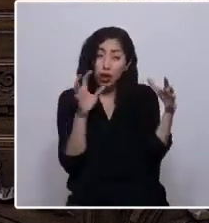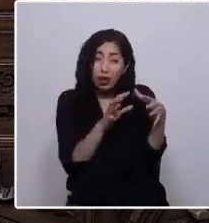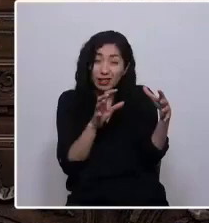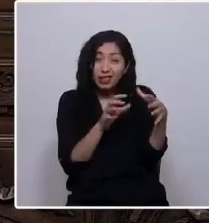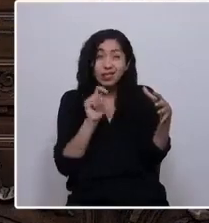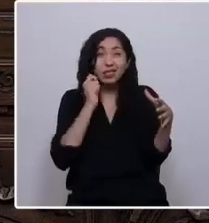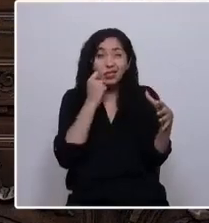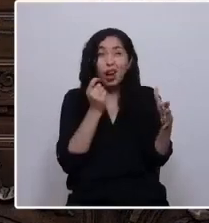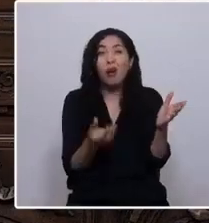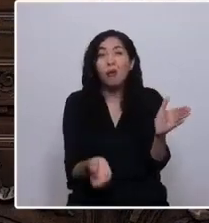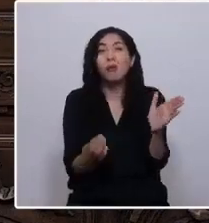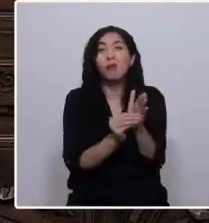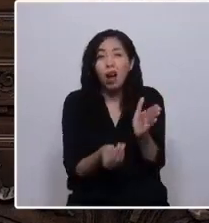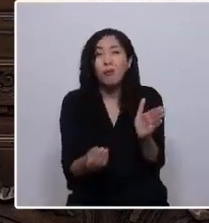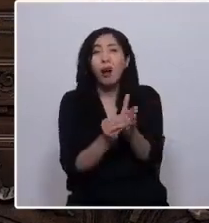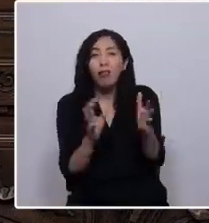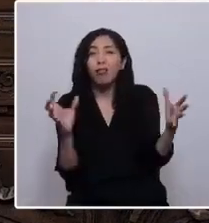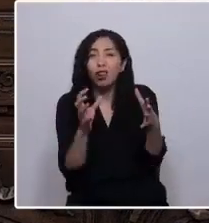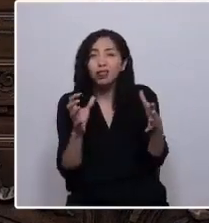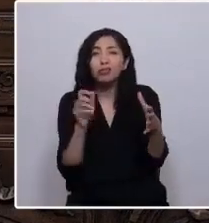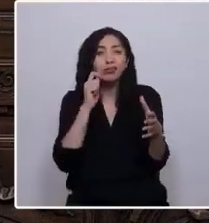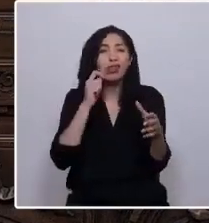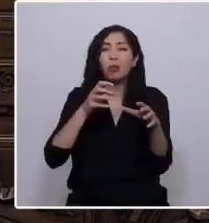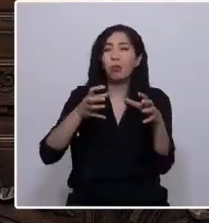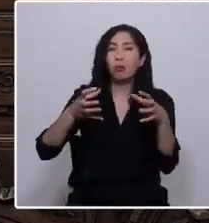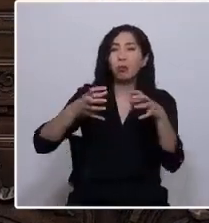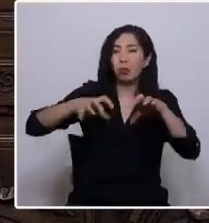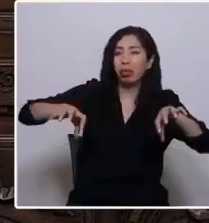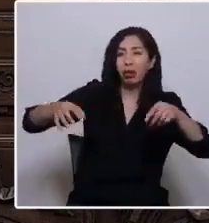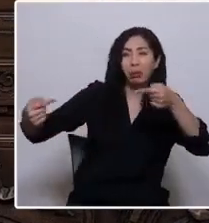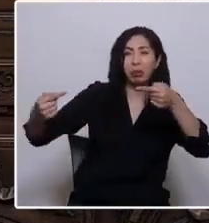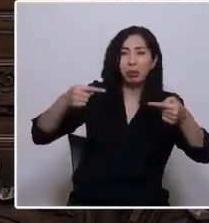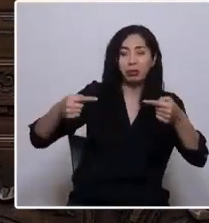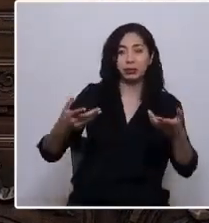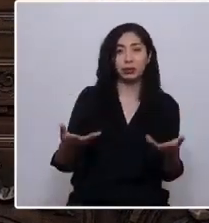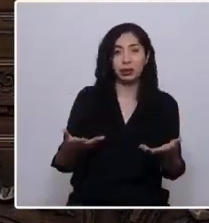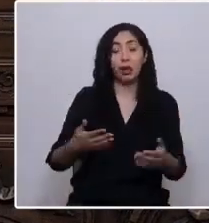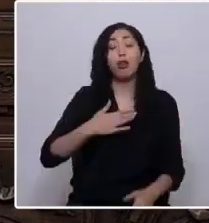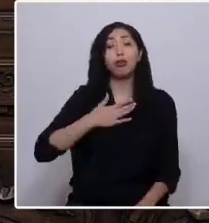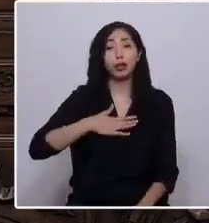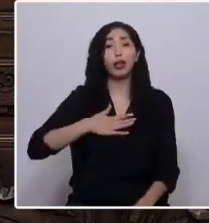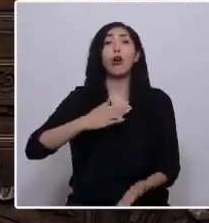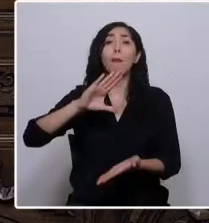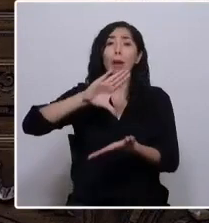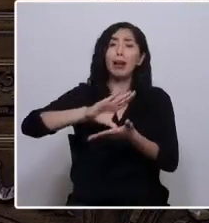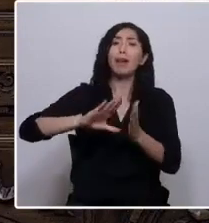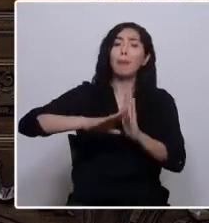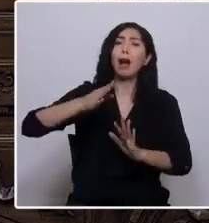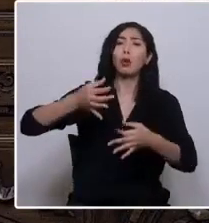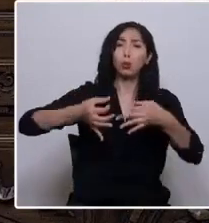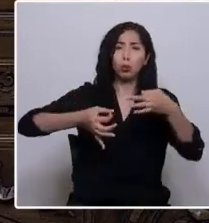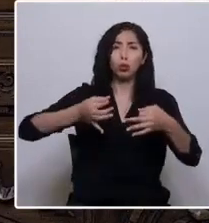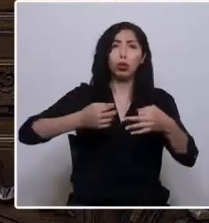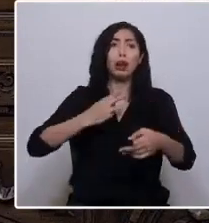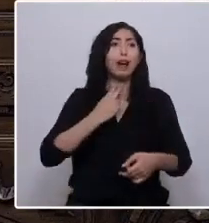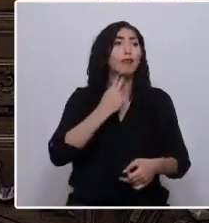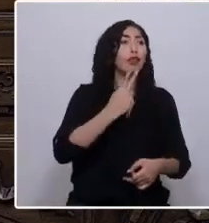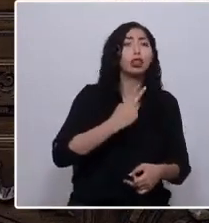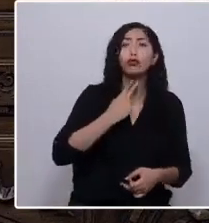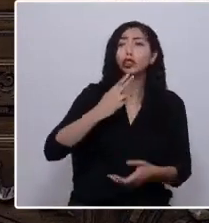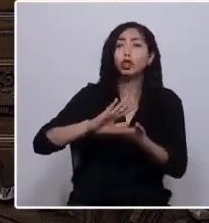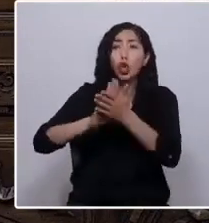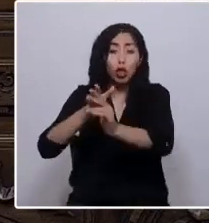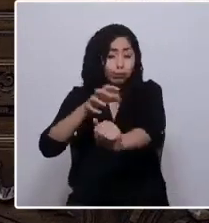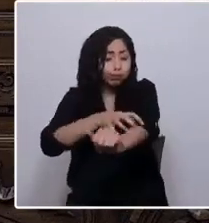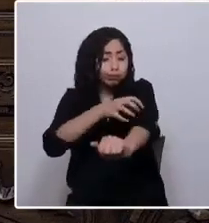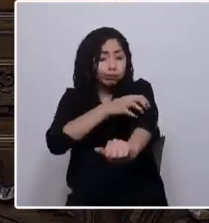violencia y nos polariza. Como les dije anteriormente, quiero un país más justo, en donde las voces de todas las regiones tengan el